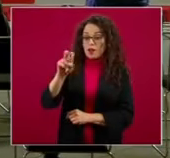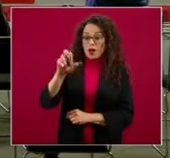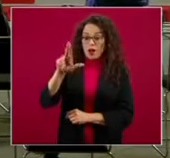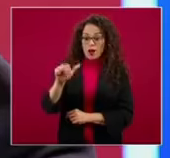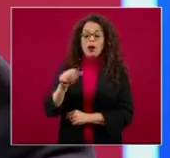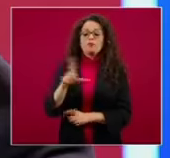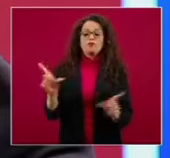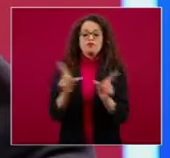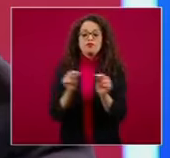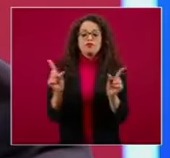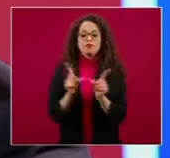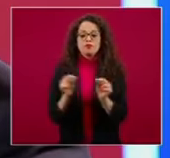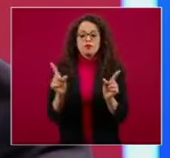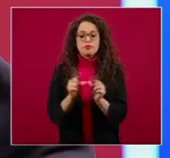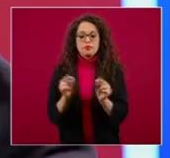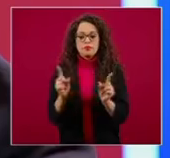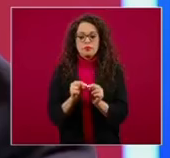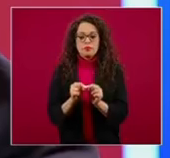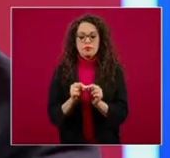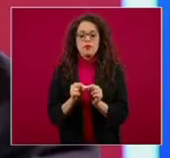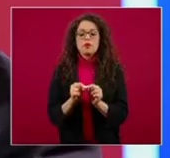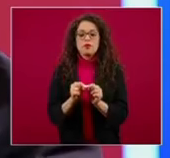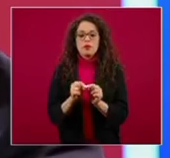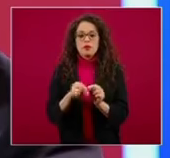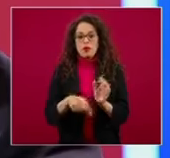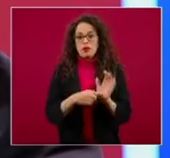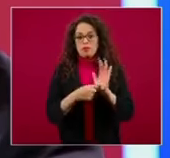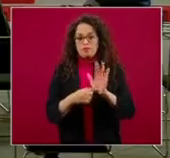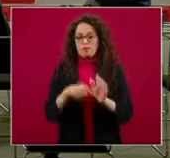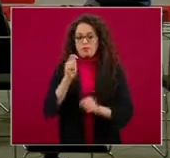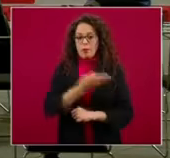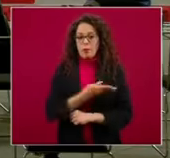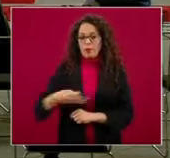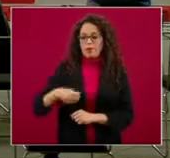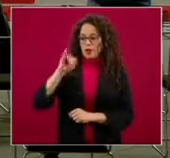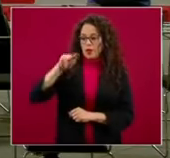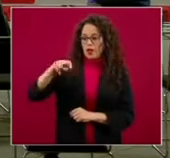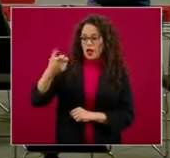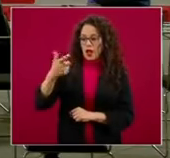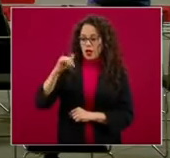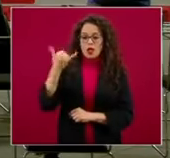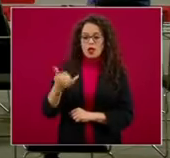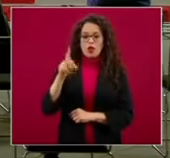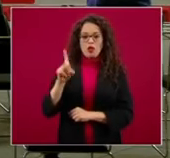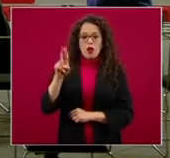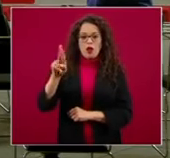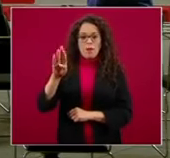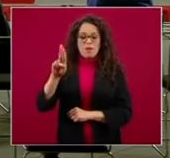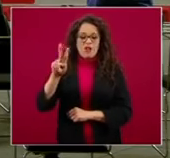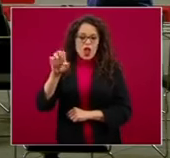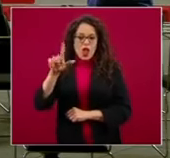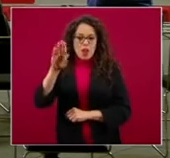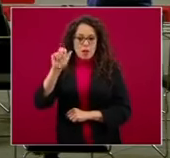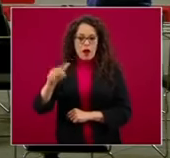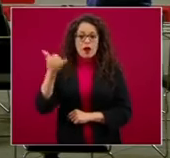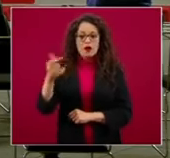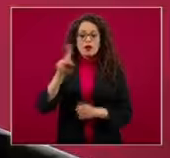de las presentaciones que hicieron tanto el presidente INEGI y el doctor Bielma como los colegas del Instituto Nacional de